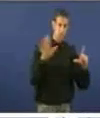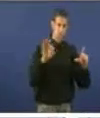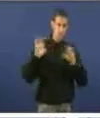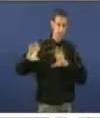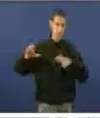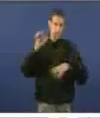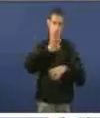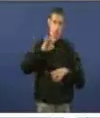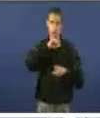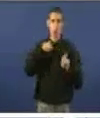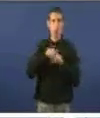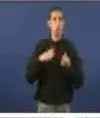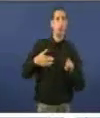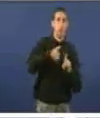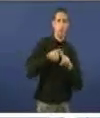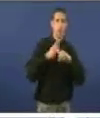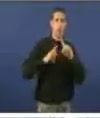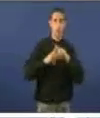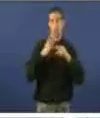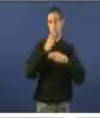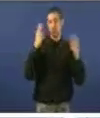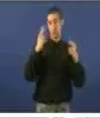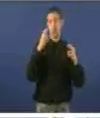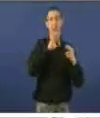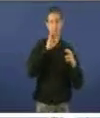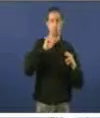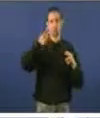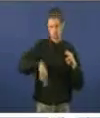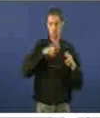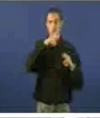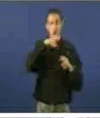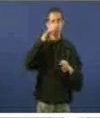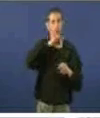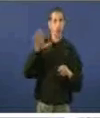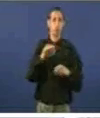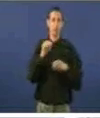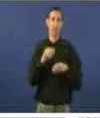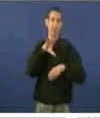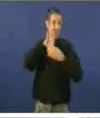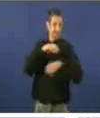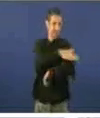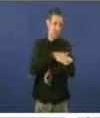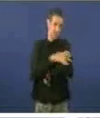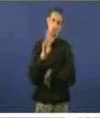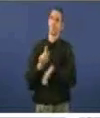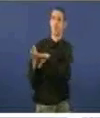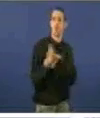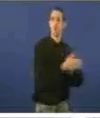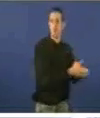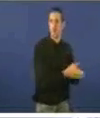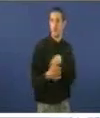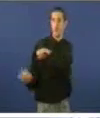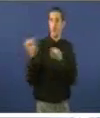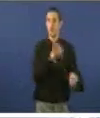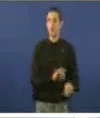como medios públicos galegos en galego e desgubernamentalizados. Defendían un marco legal que garanta